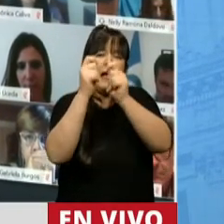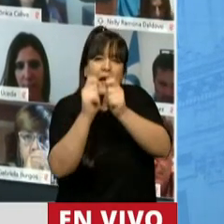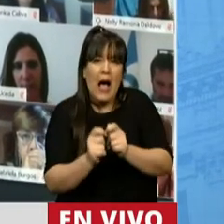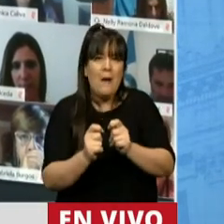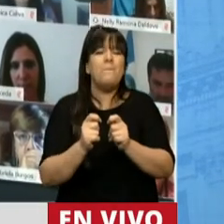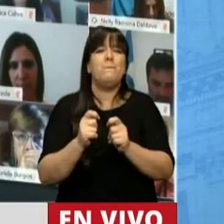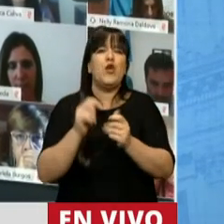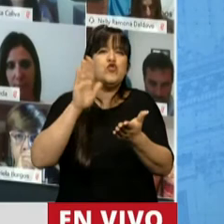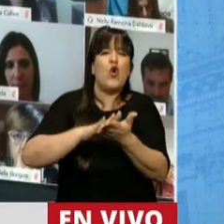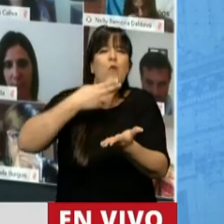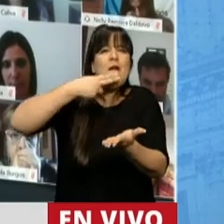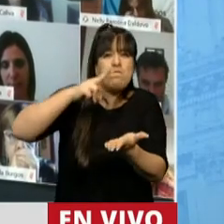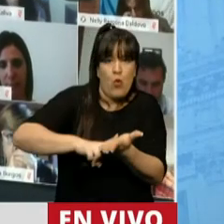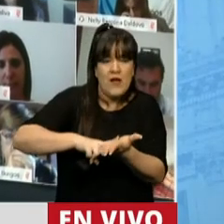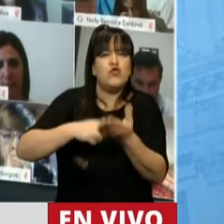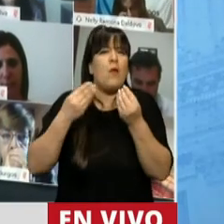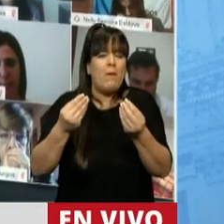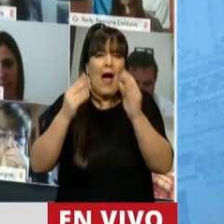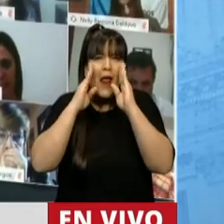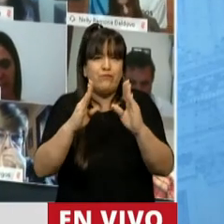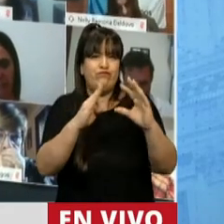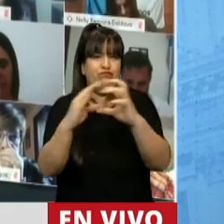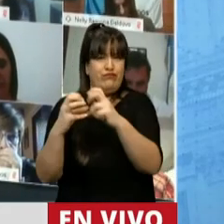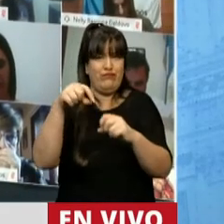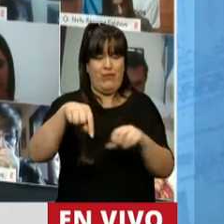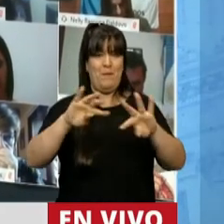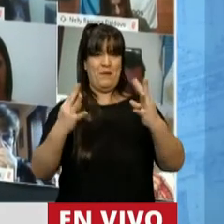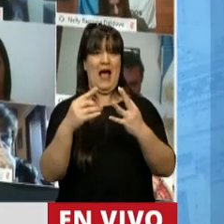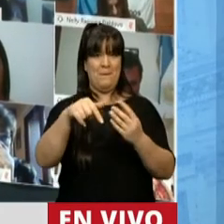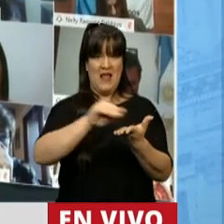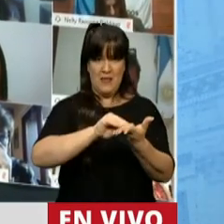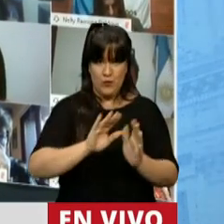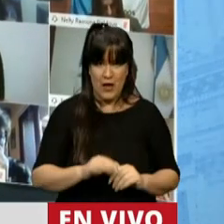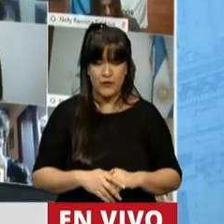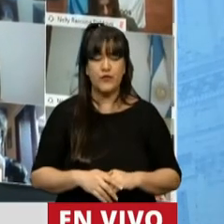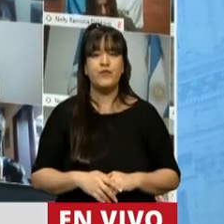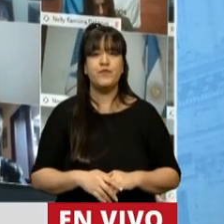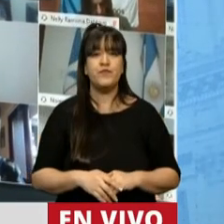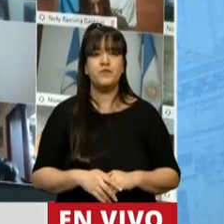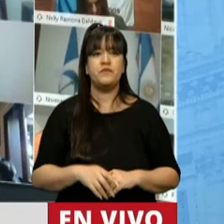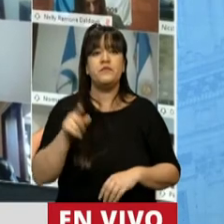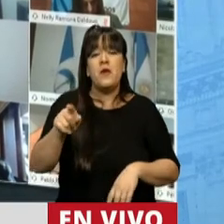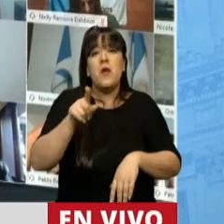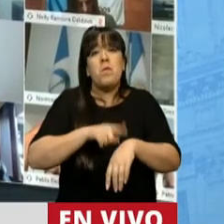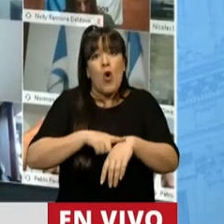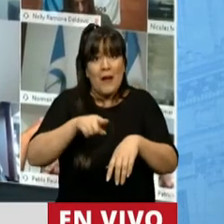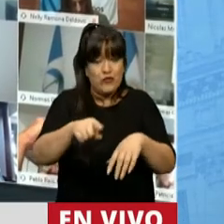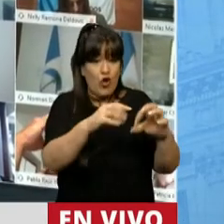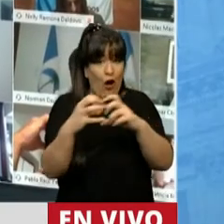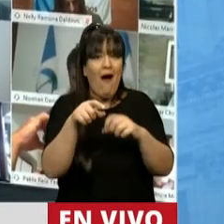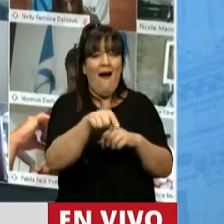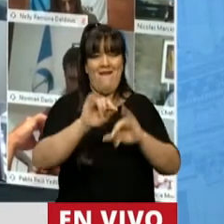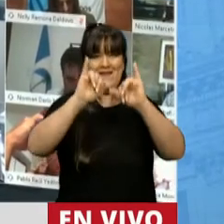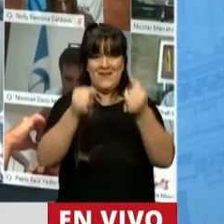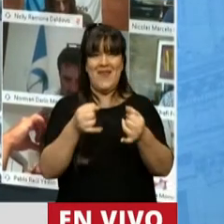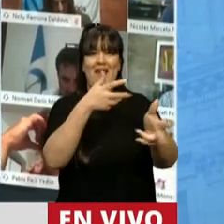en materia tributaria para que sean tratados en el ámbito de este Parlamento y que en ese momento seguramente sería el momento